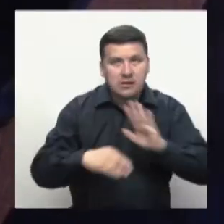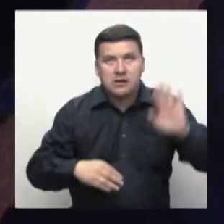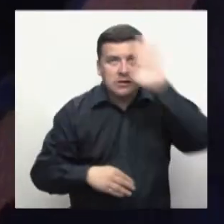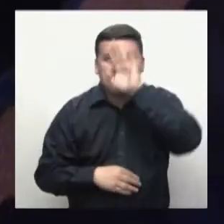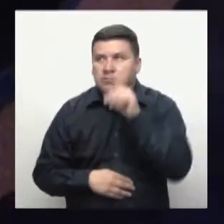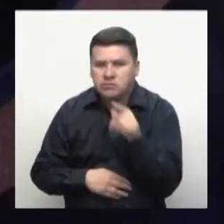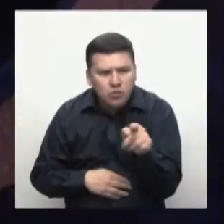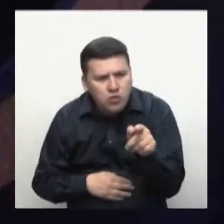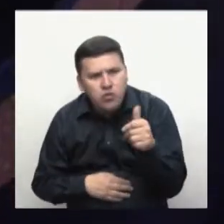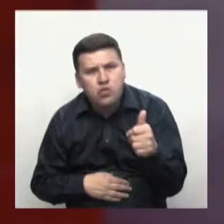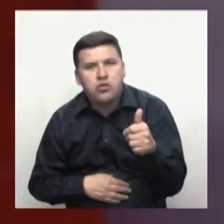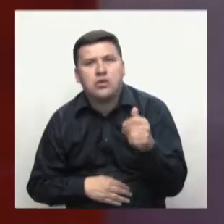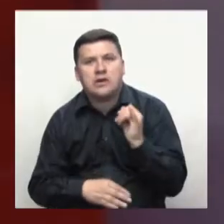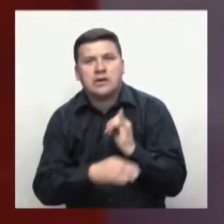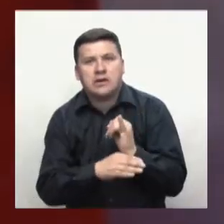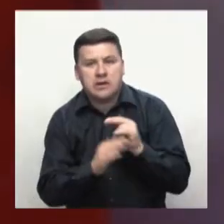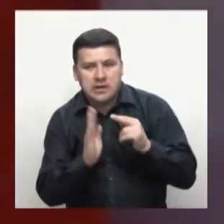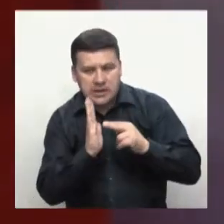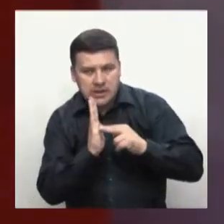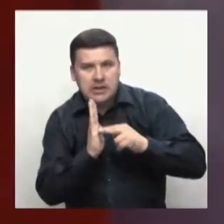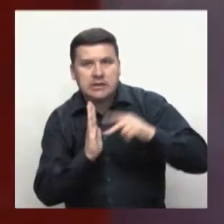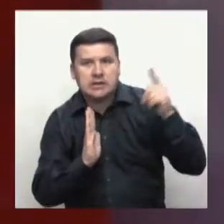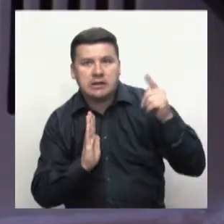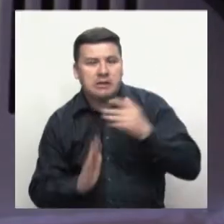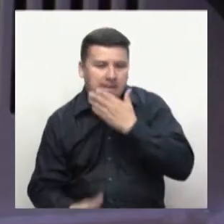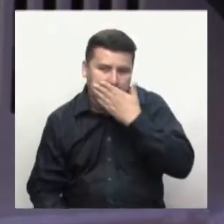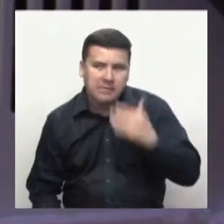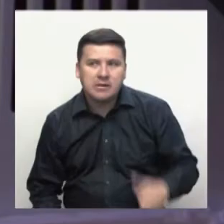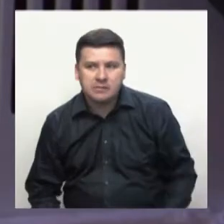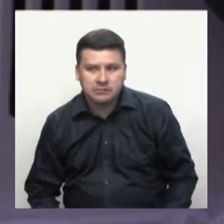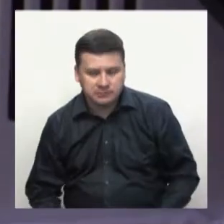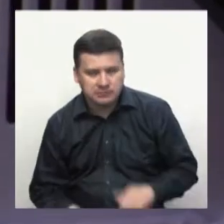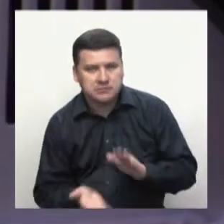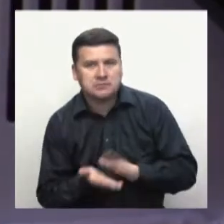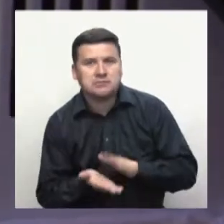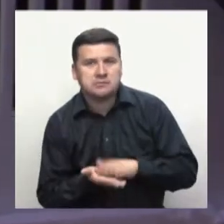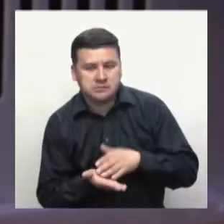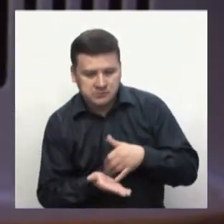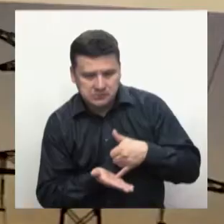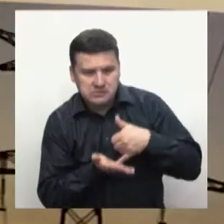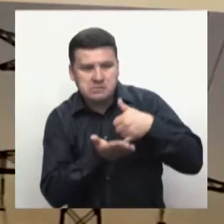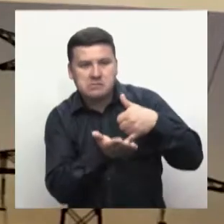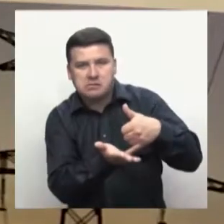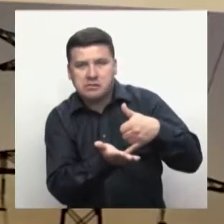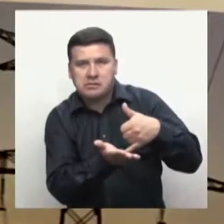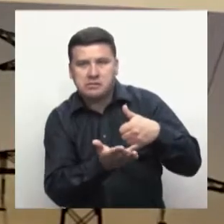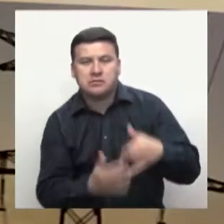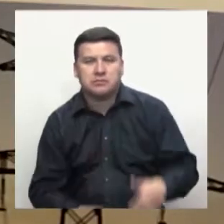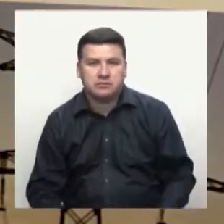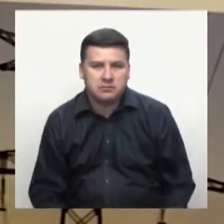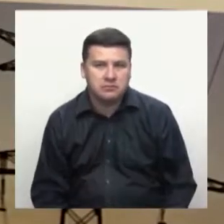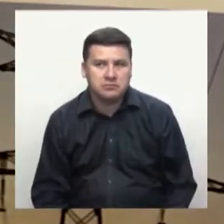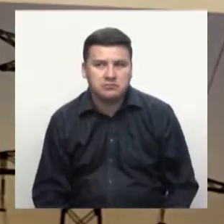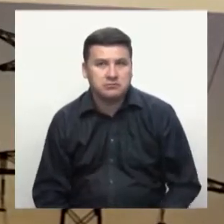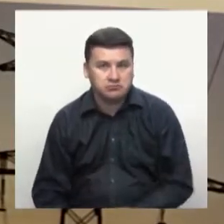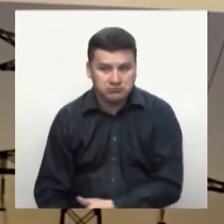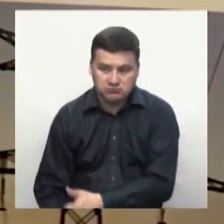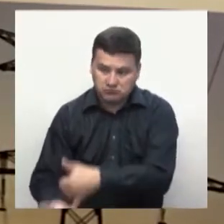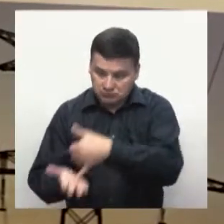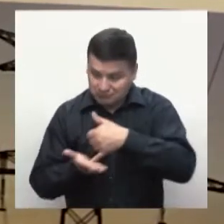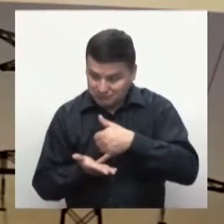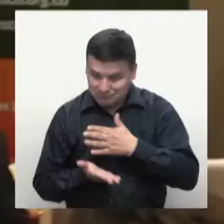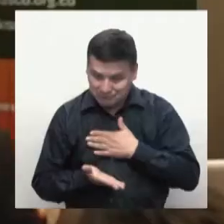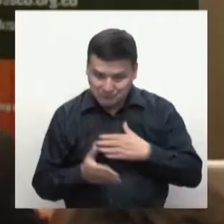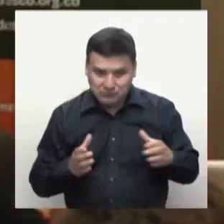institución con tecnología a vanguardia logró sobresalir entre los demás participantes. Haber recibido este premio de verdad que es un orgullo muy